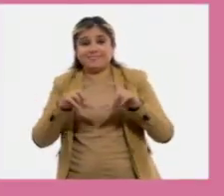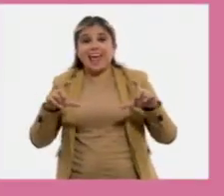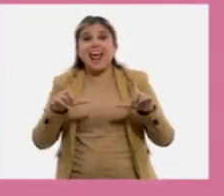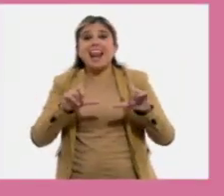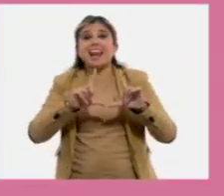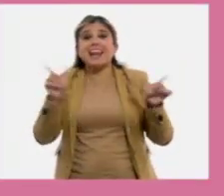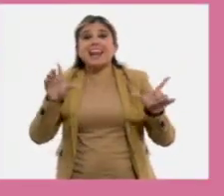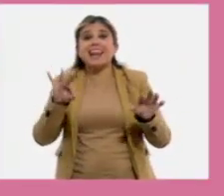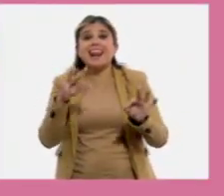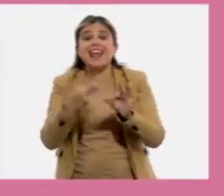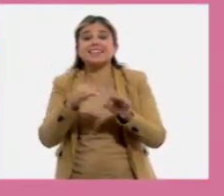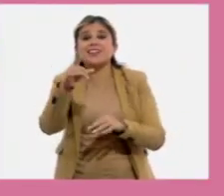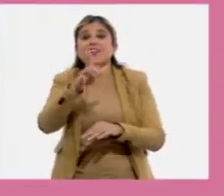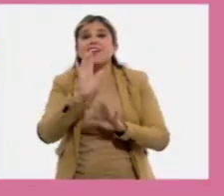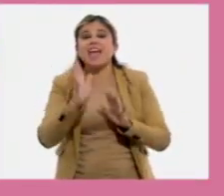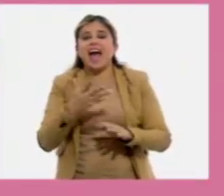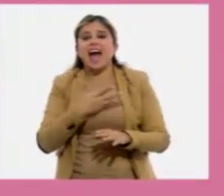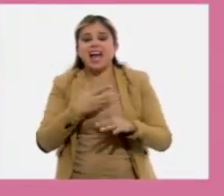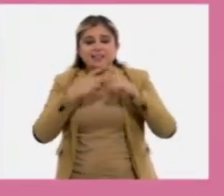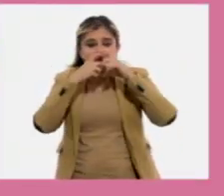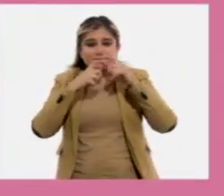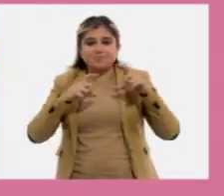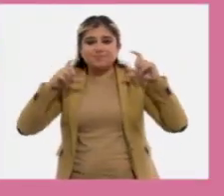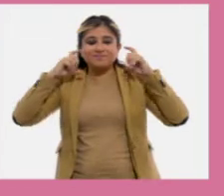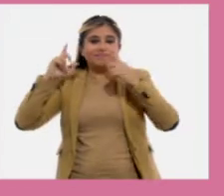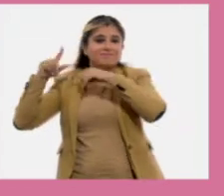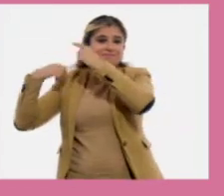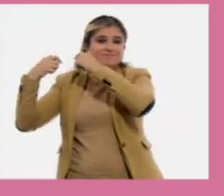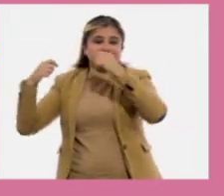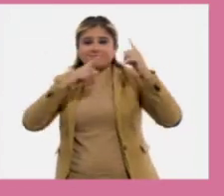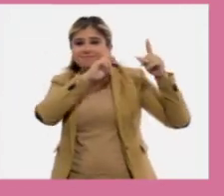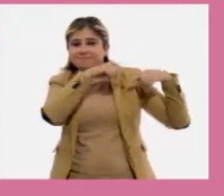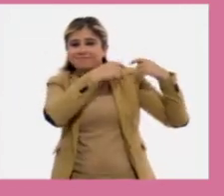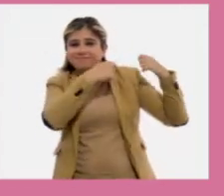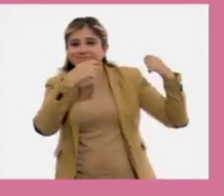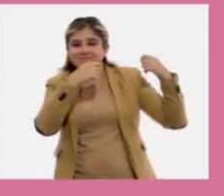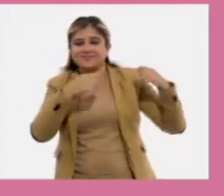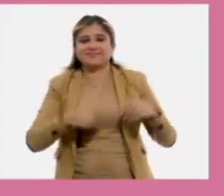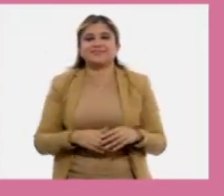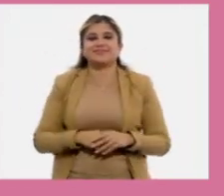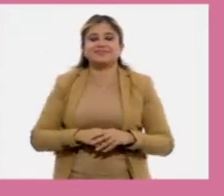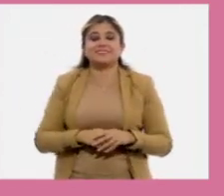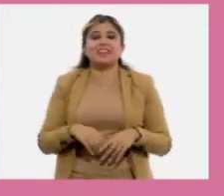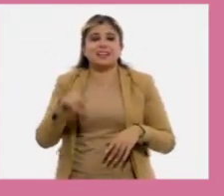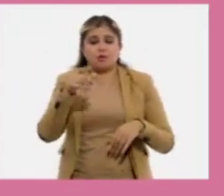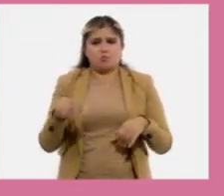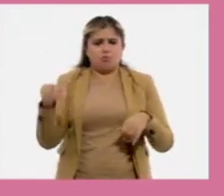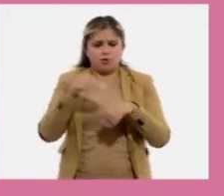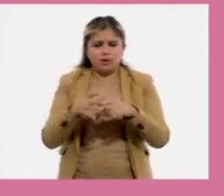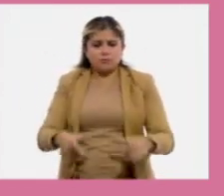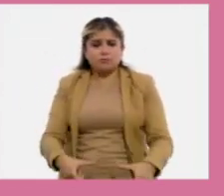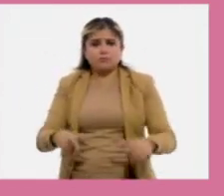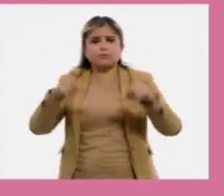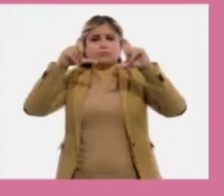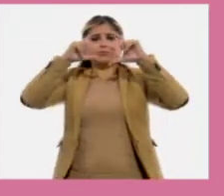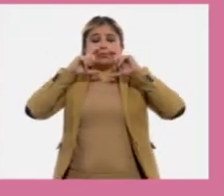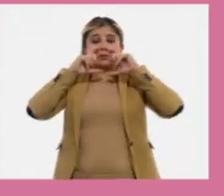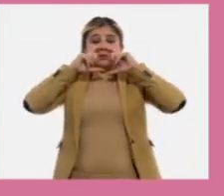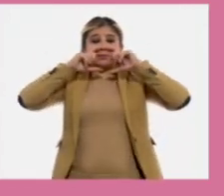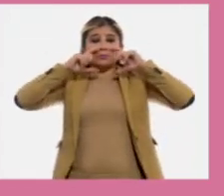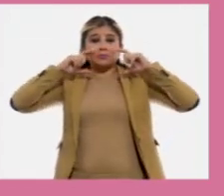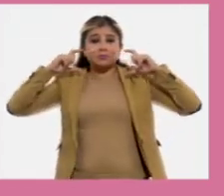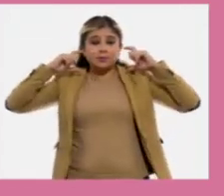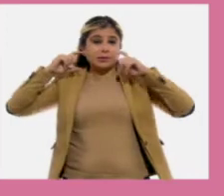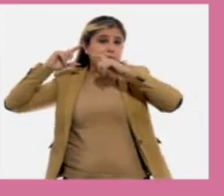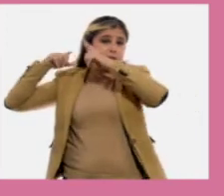Listo. Ya tienes un cubrebocas con dos pares de cuerdas. 7. Para colocártelo, deberás amarrar las